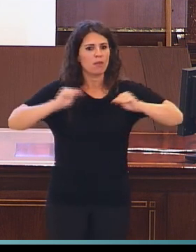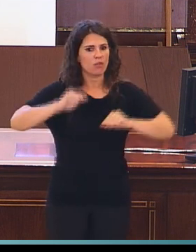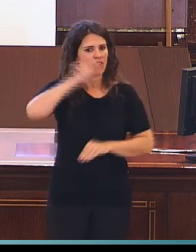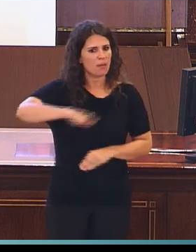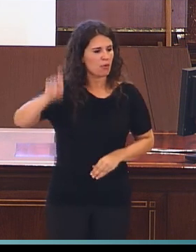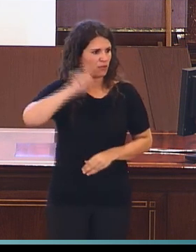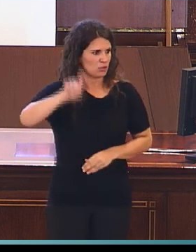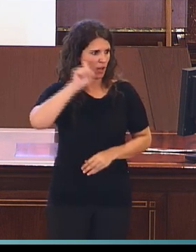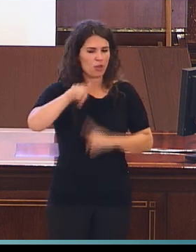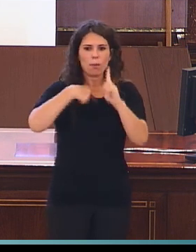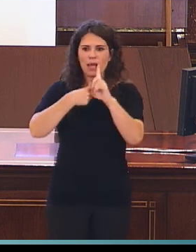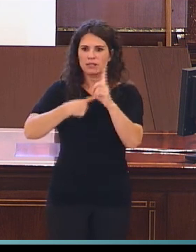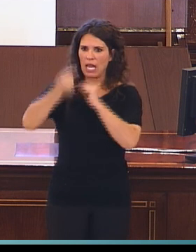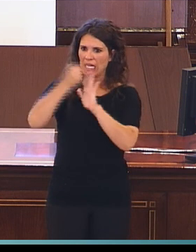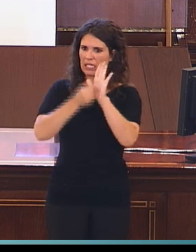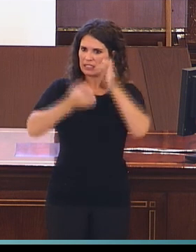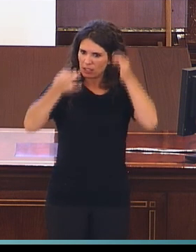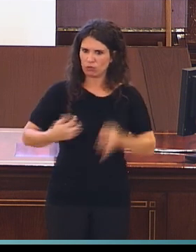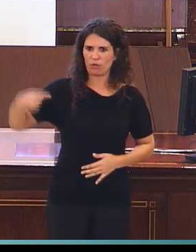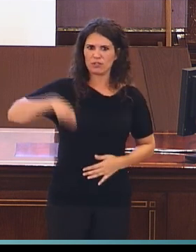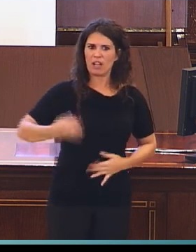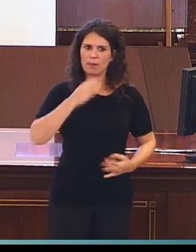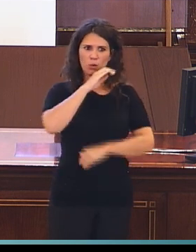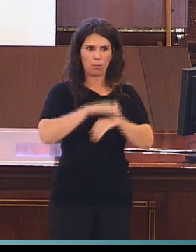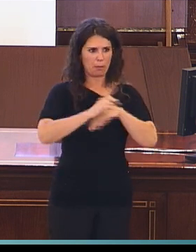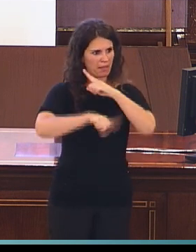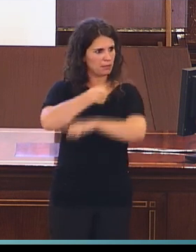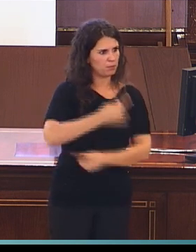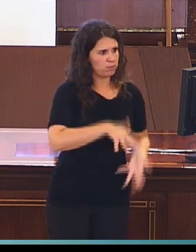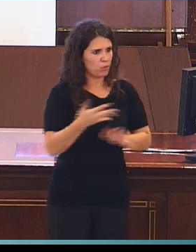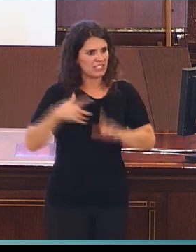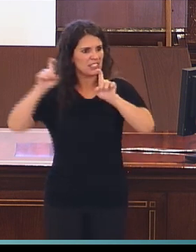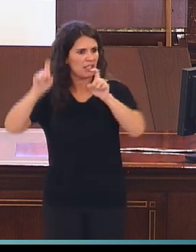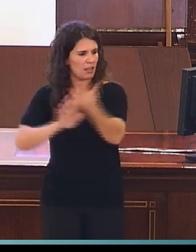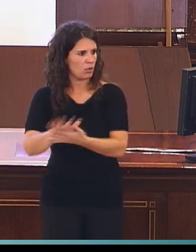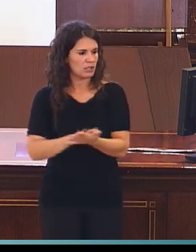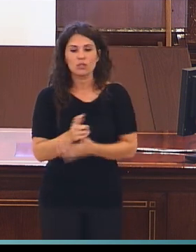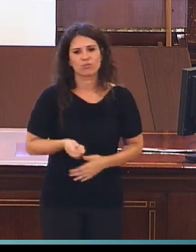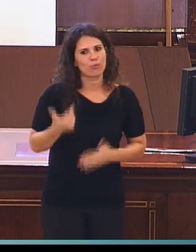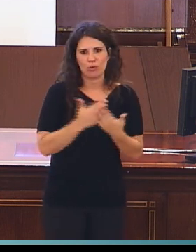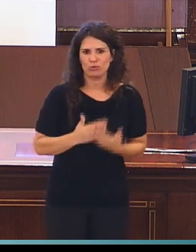los requisitos que deben cumplir los profesionales que se dedican a la enseñanza de las lenguas de signos.